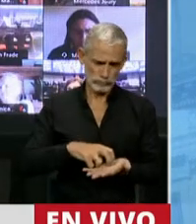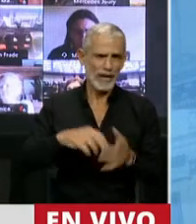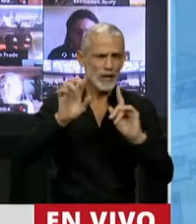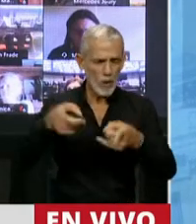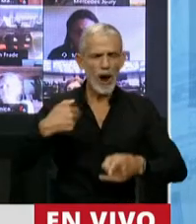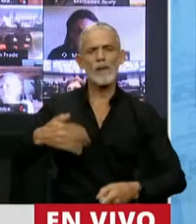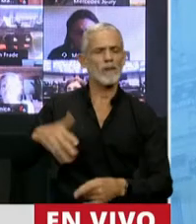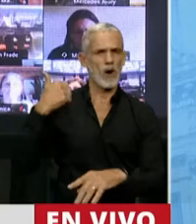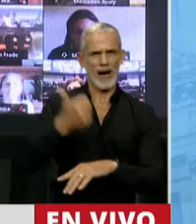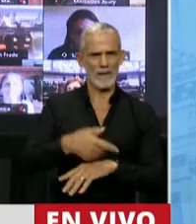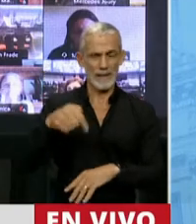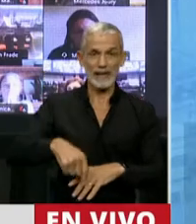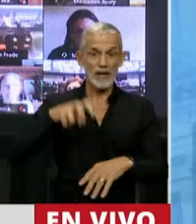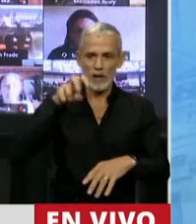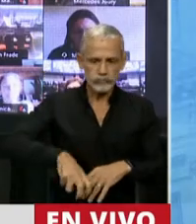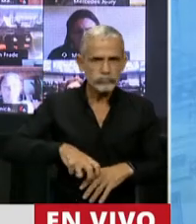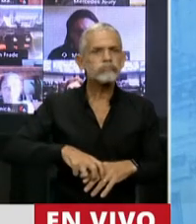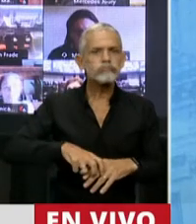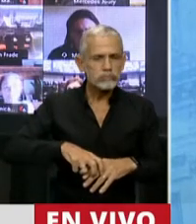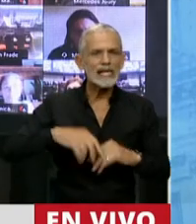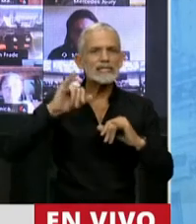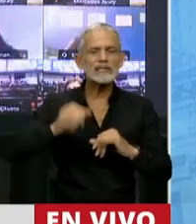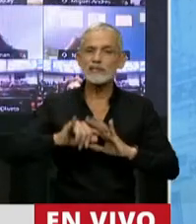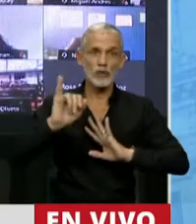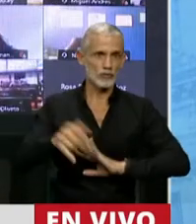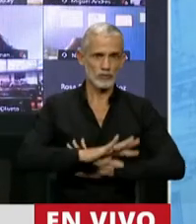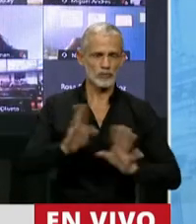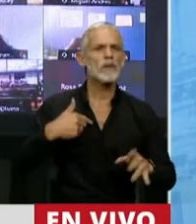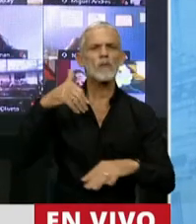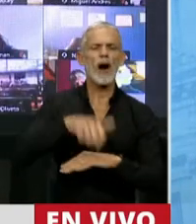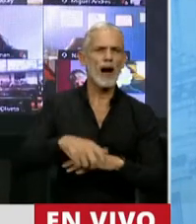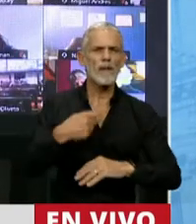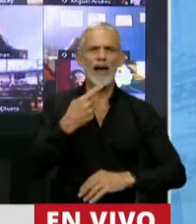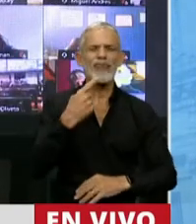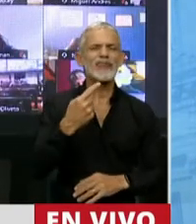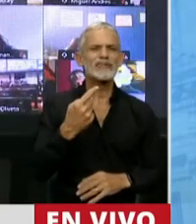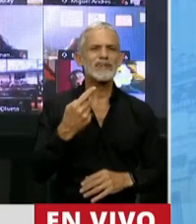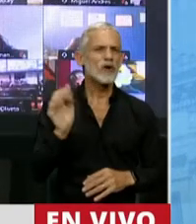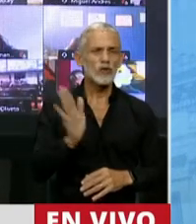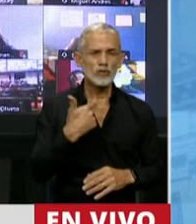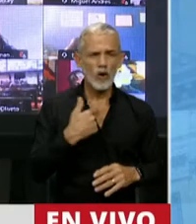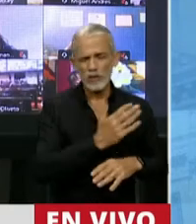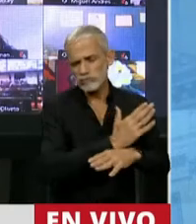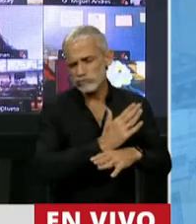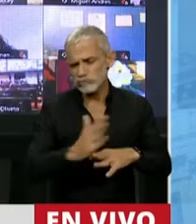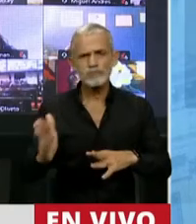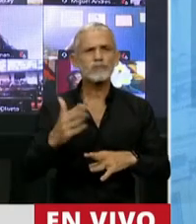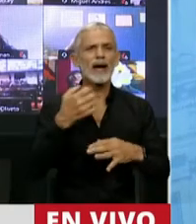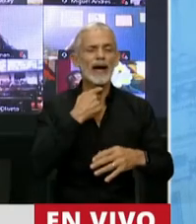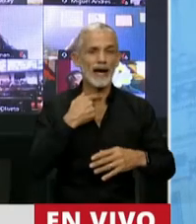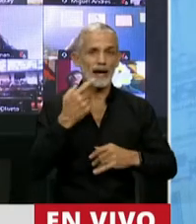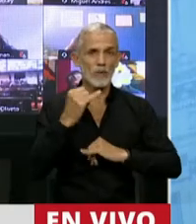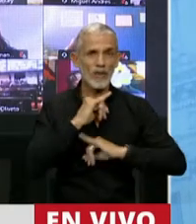En estas bancas nos vamos a sentar, vamos a decir todo lo que les tenemos que decir